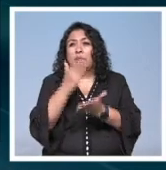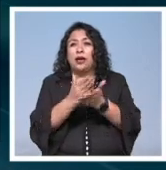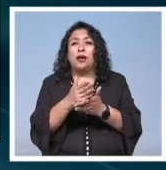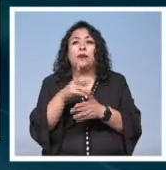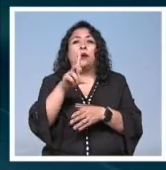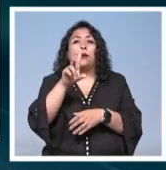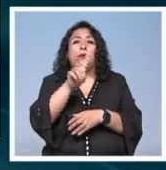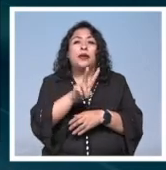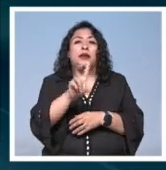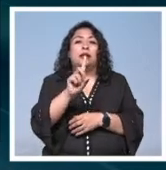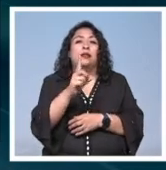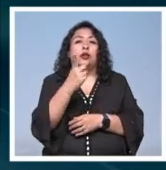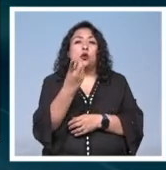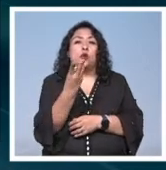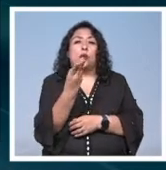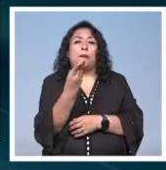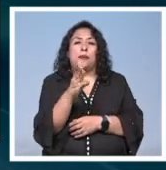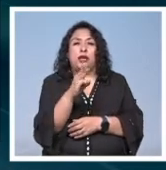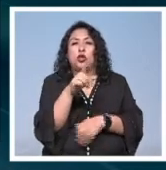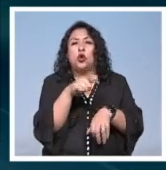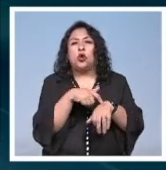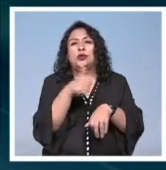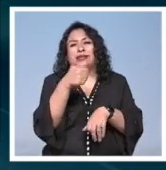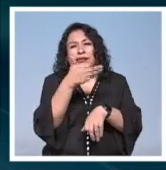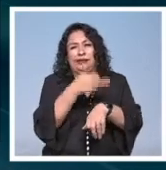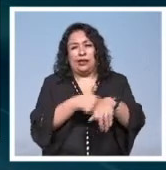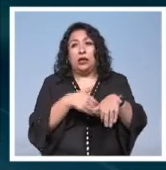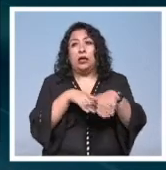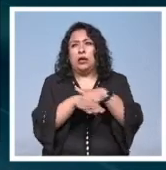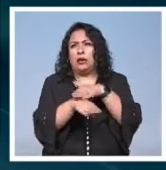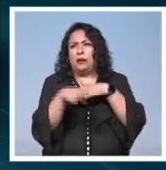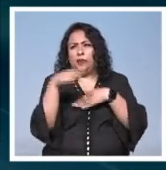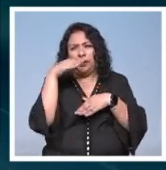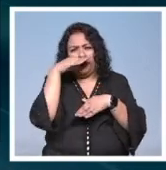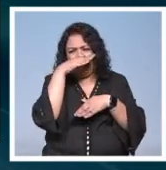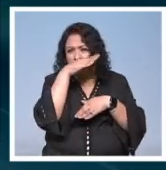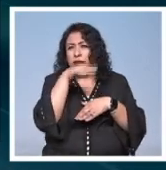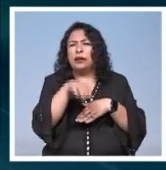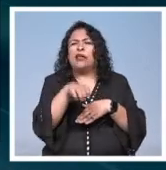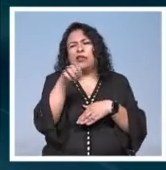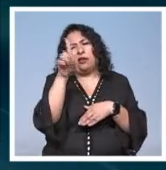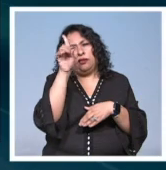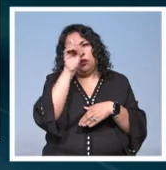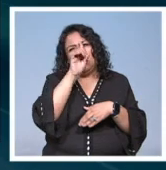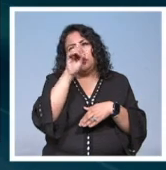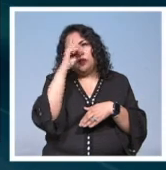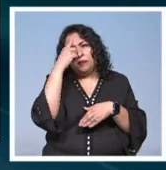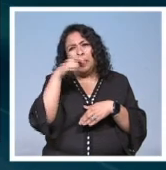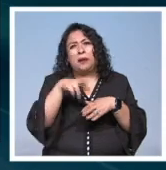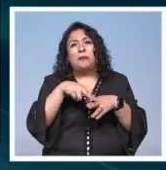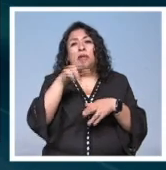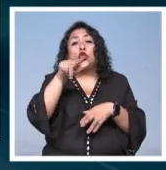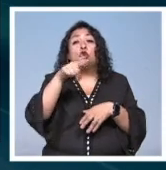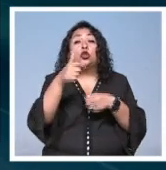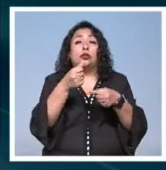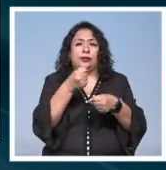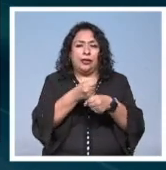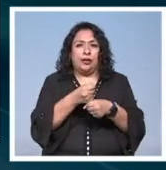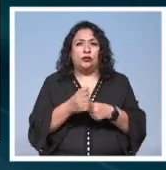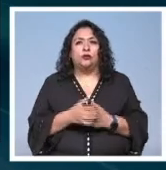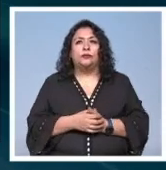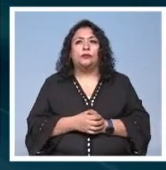viernes 31 de mayo a las 18 horas el acceso es gratuito y la edad recomendada es para mayores de 12 años